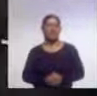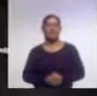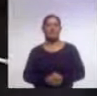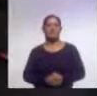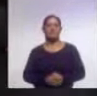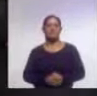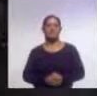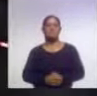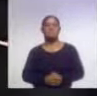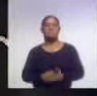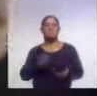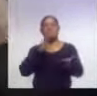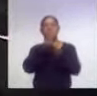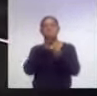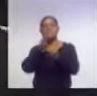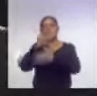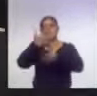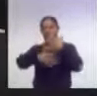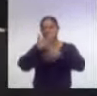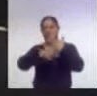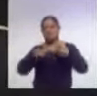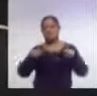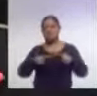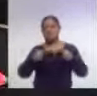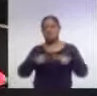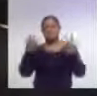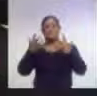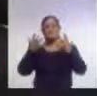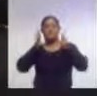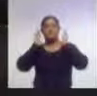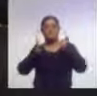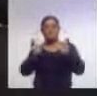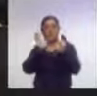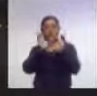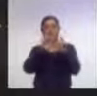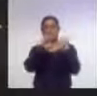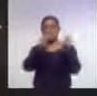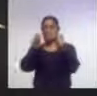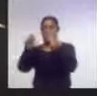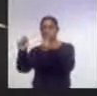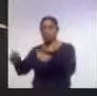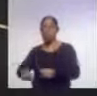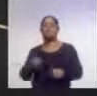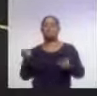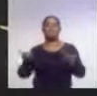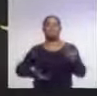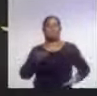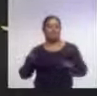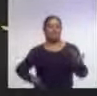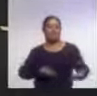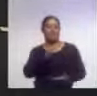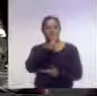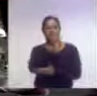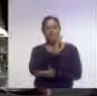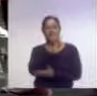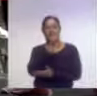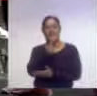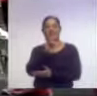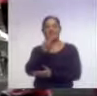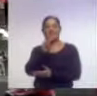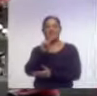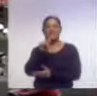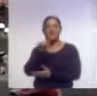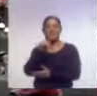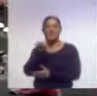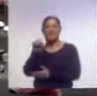Con la asistencia de 15 instructores, se efectuó en Tlaxcala la certificación Premium en Ritmos Latinos y Fitness Integral. Es la